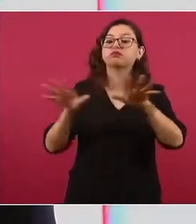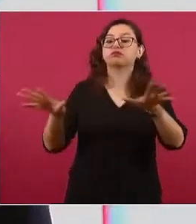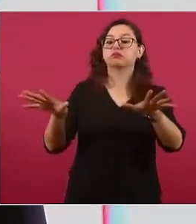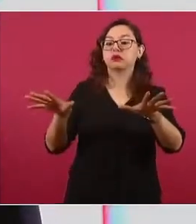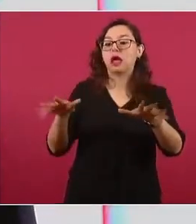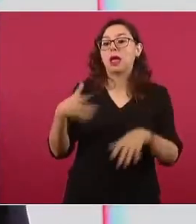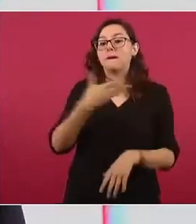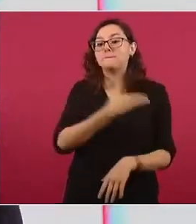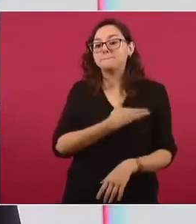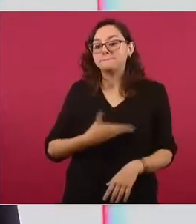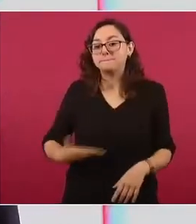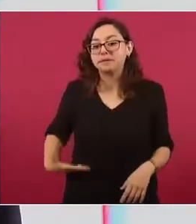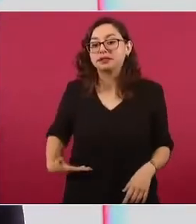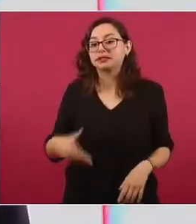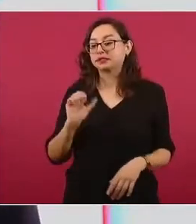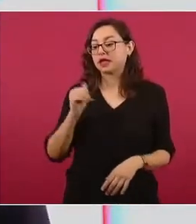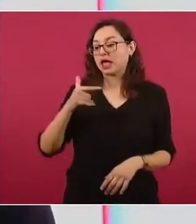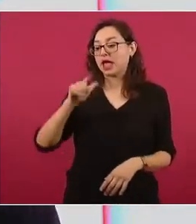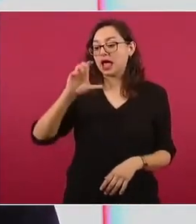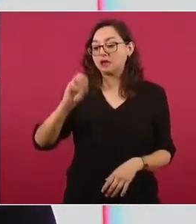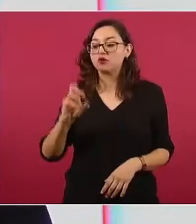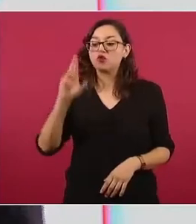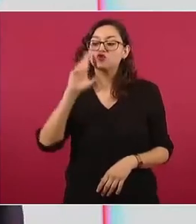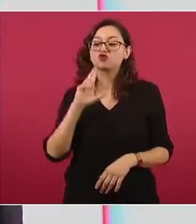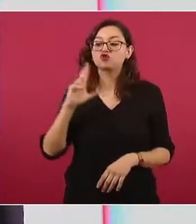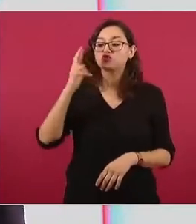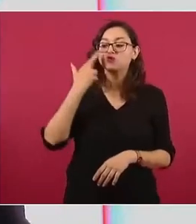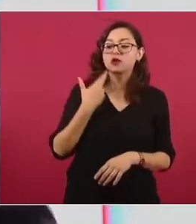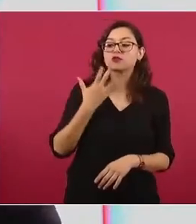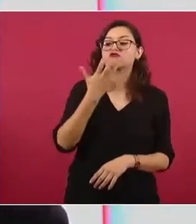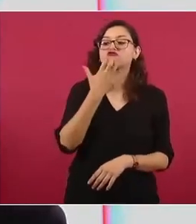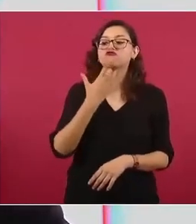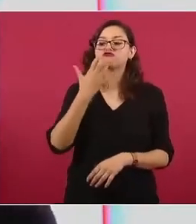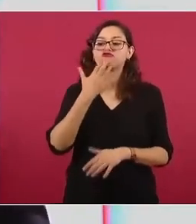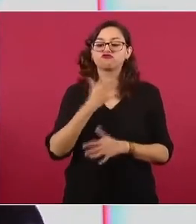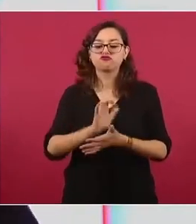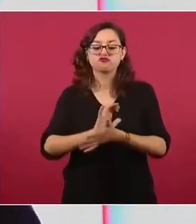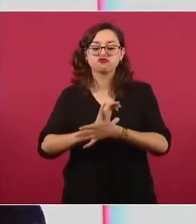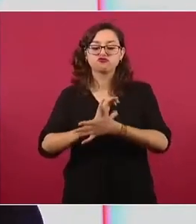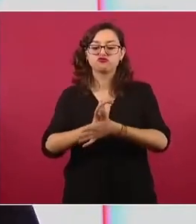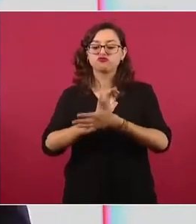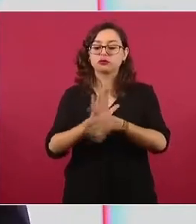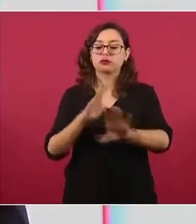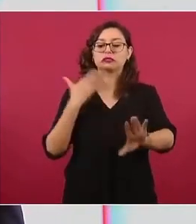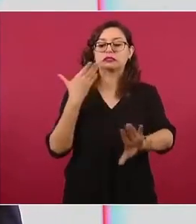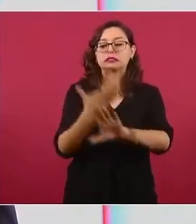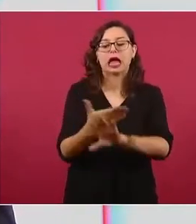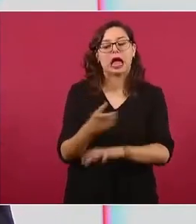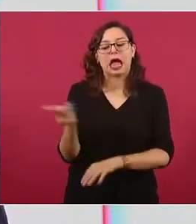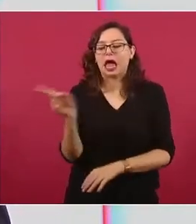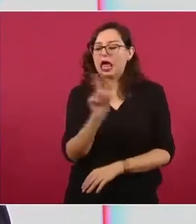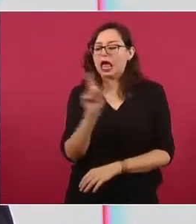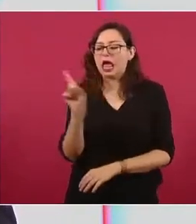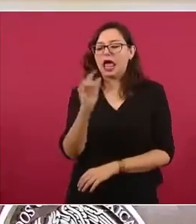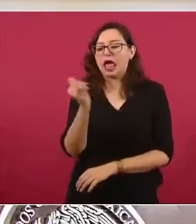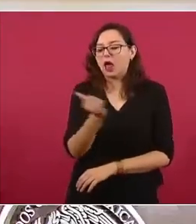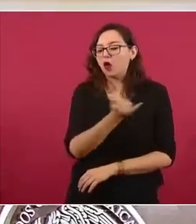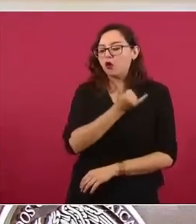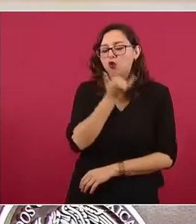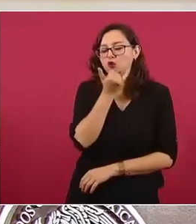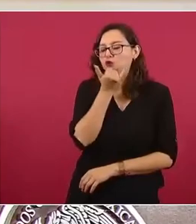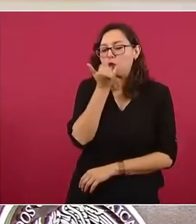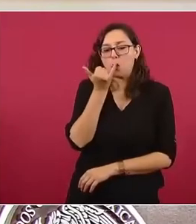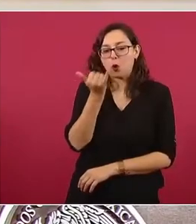foto que el presidente López Obrador criticó a Carlos Alasraqui por su origen judío. Cuando